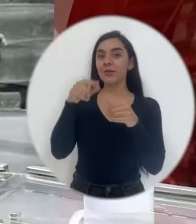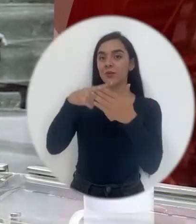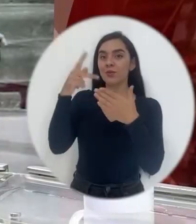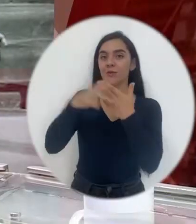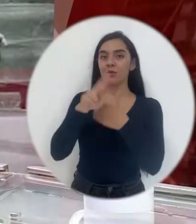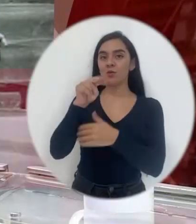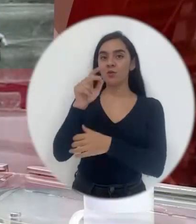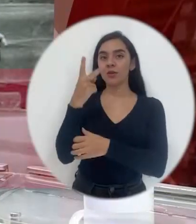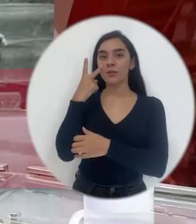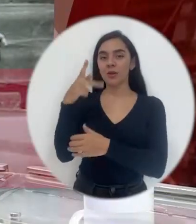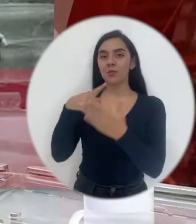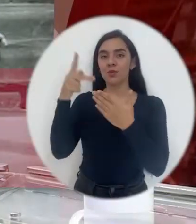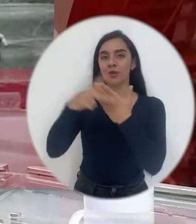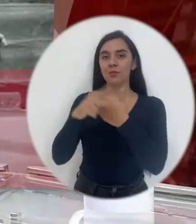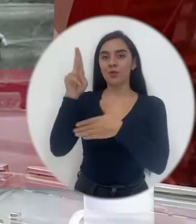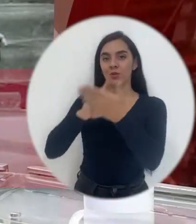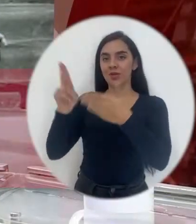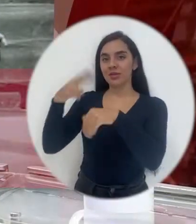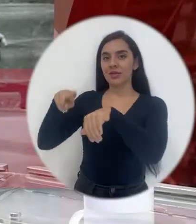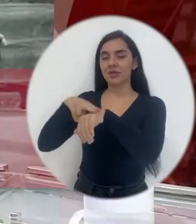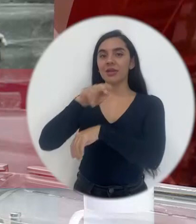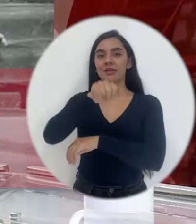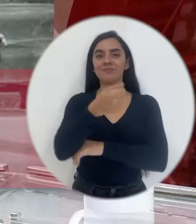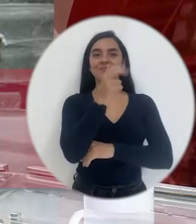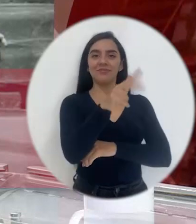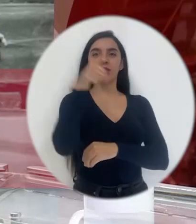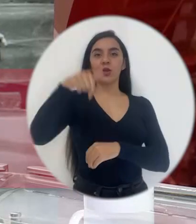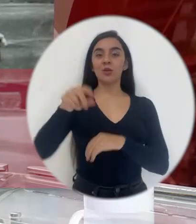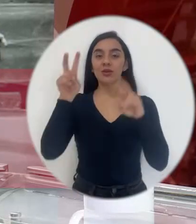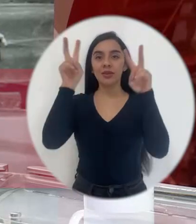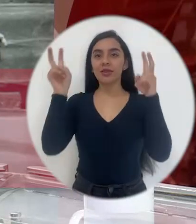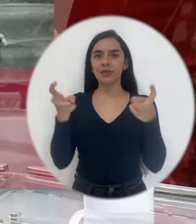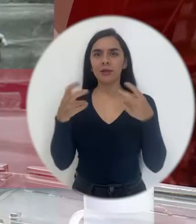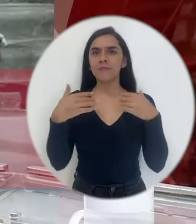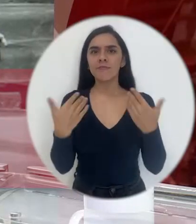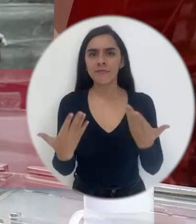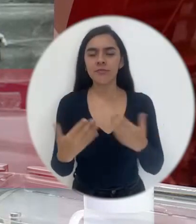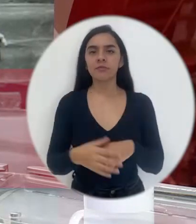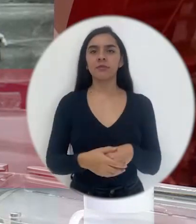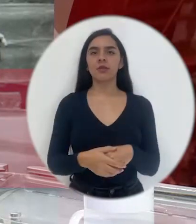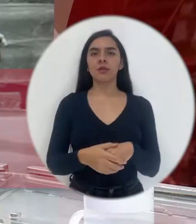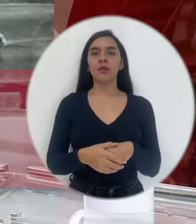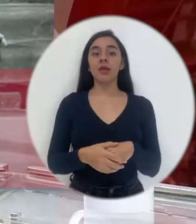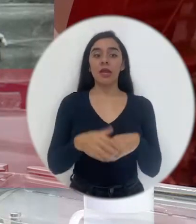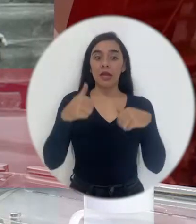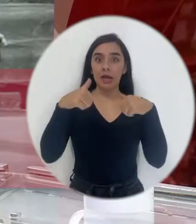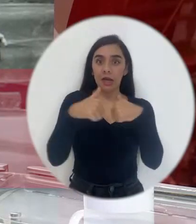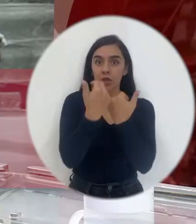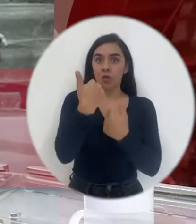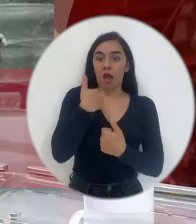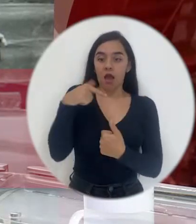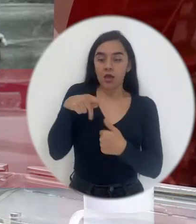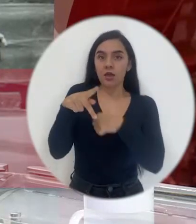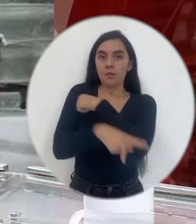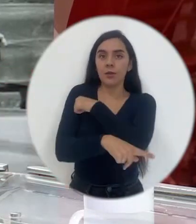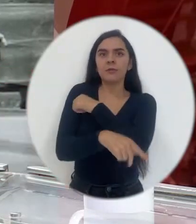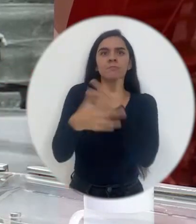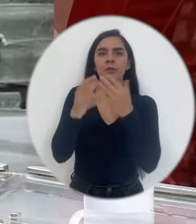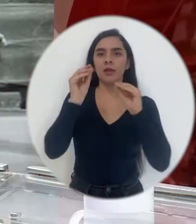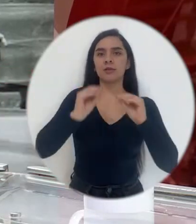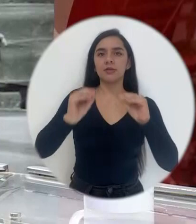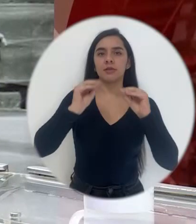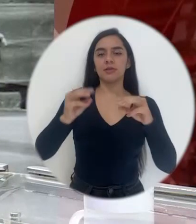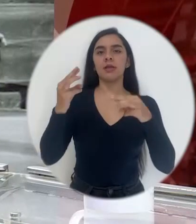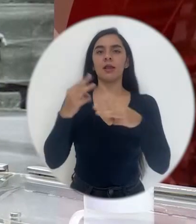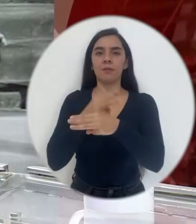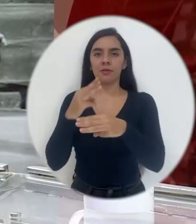Continúa usted con una mirada al programa de la Universidad Nacional y de Sinar S.A., hoy con el tema de los retos que tenemos con país en la